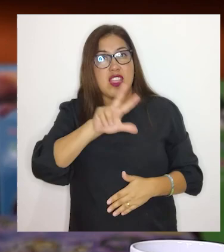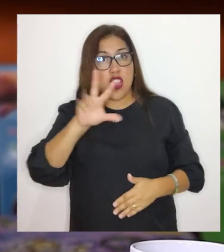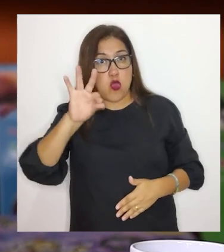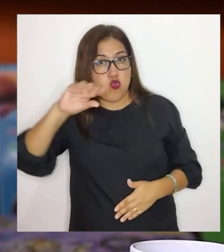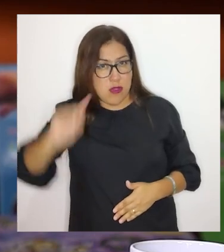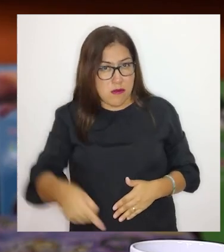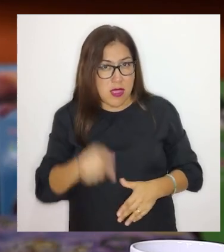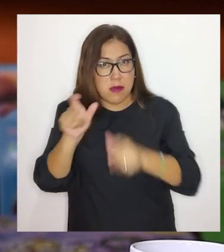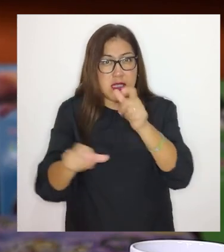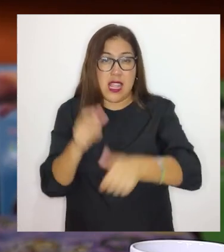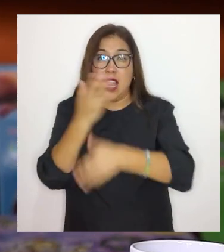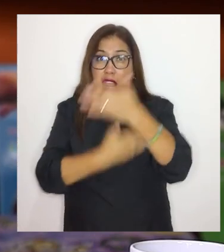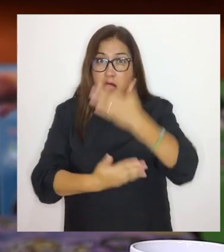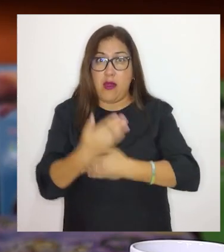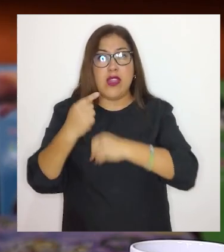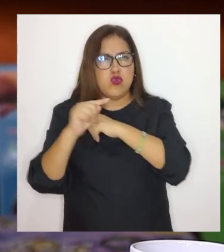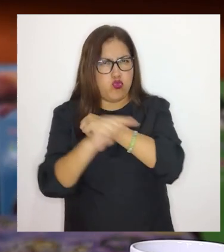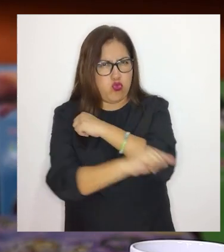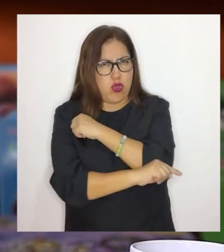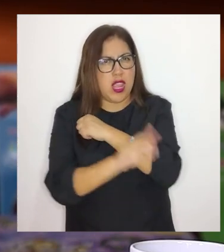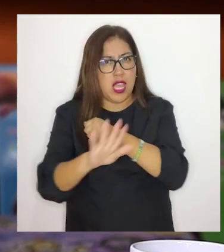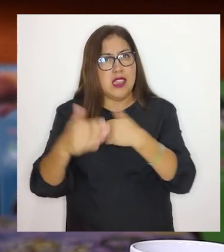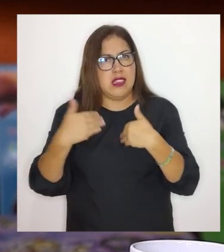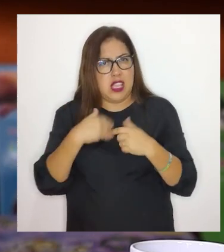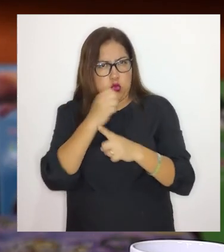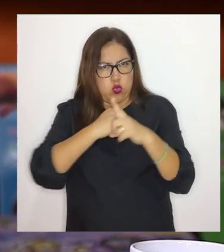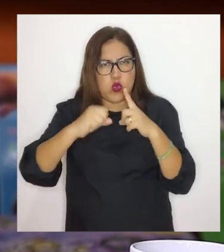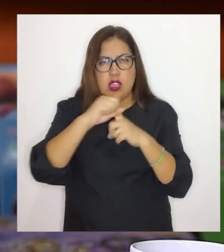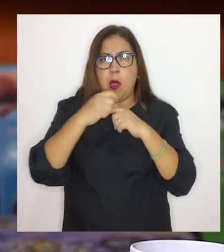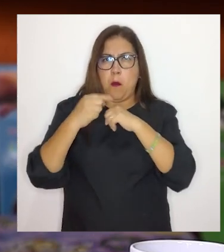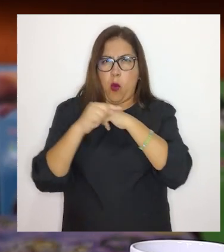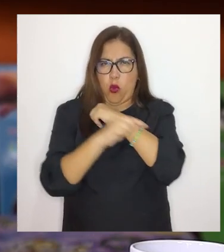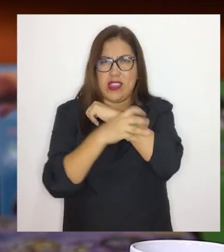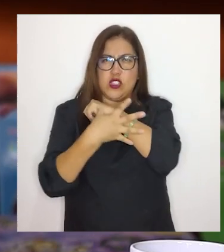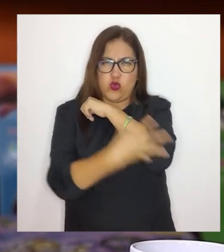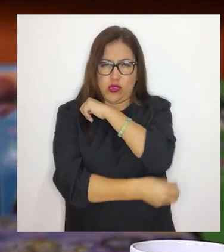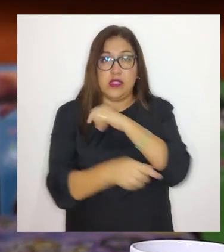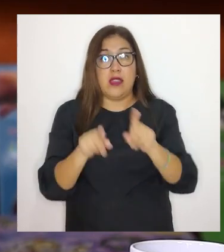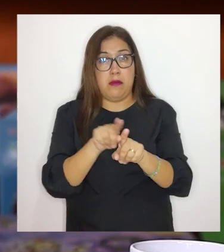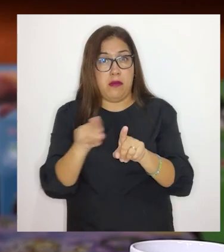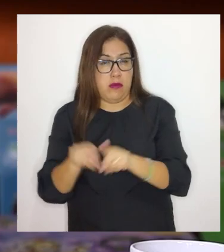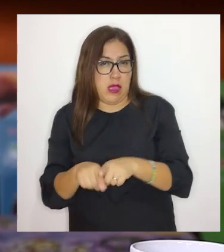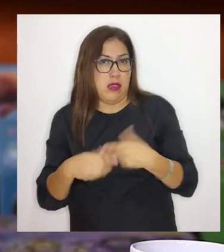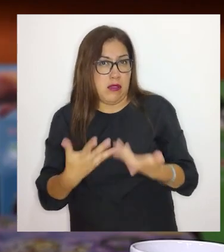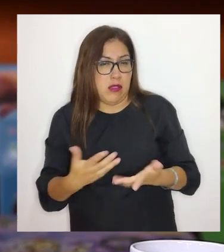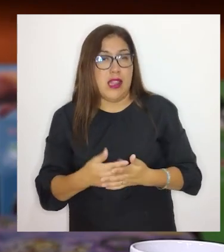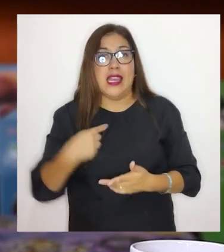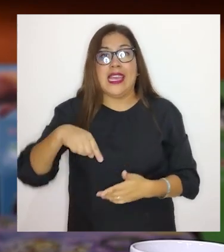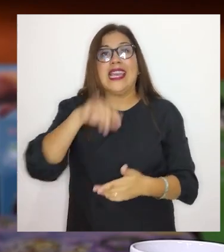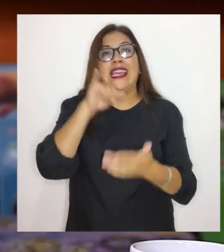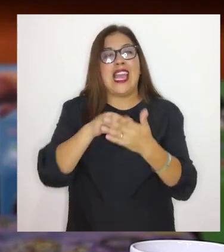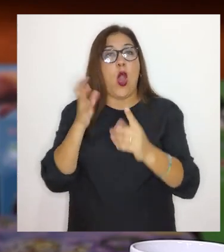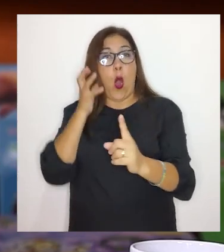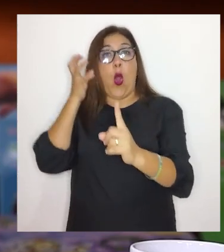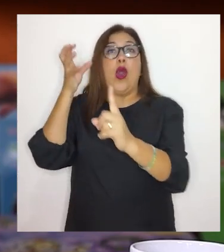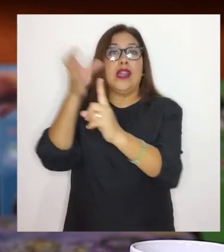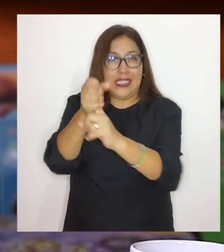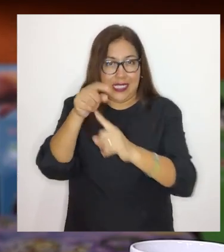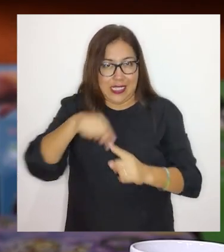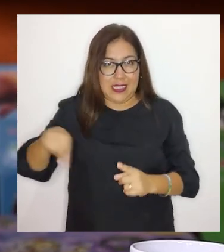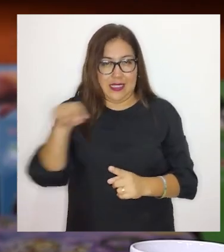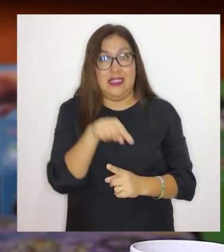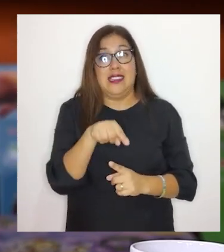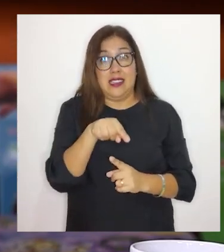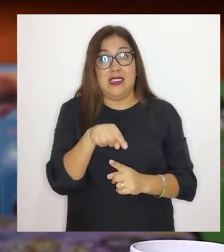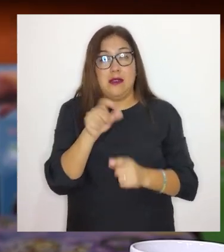339 mil personas con discapacidad severa en condición de pobreza y pobreza extrema. Entonces, esa sería nuestra población objetivo.